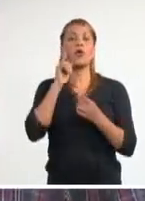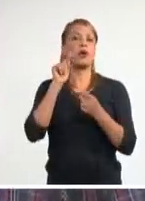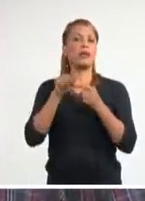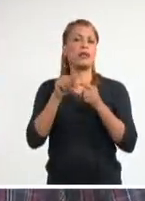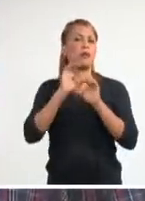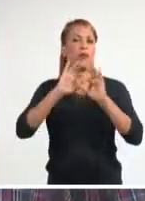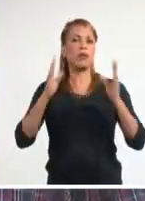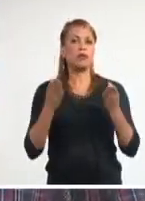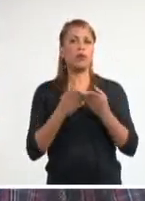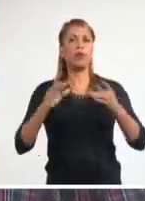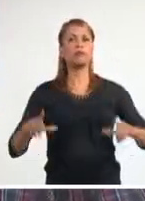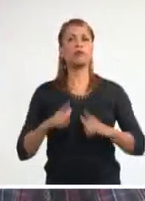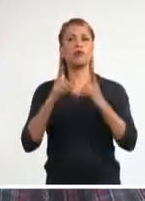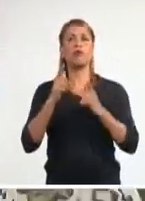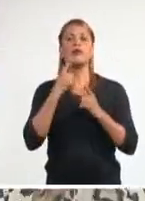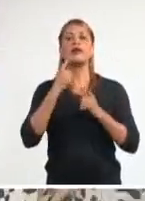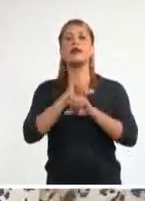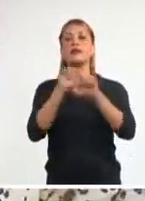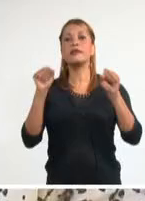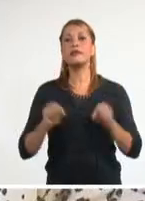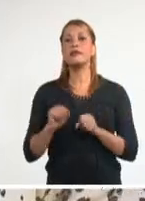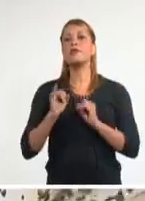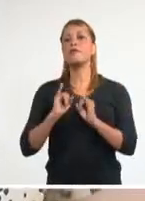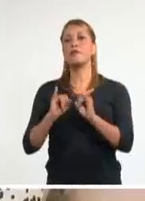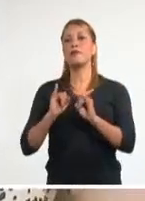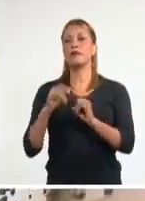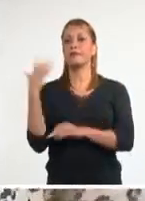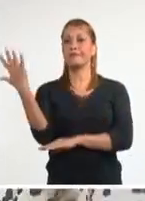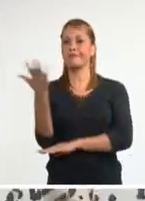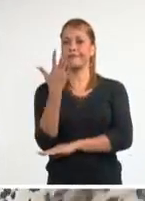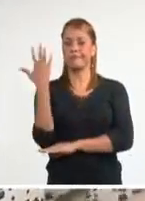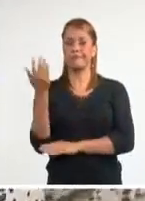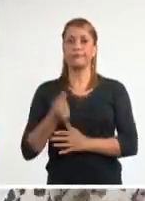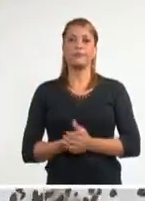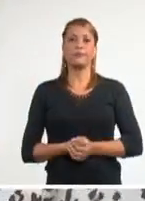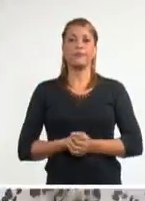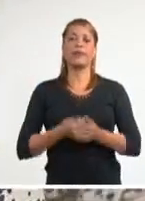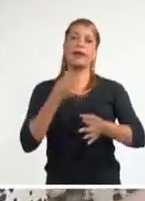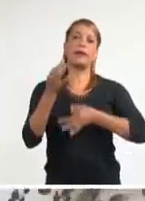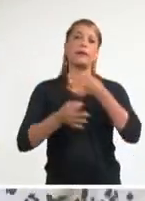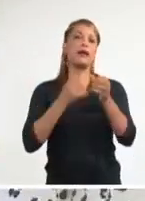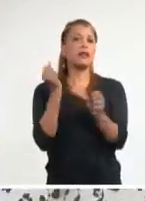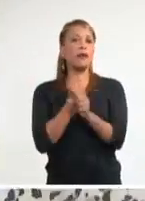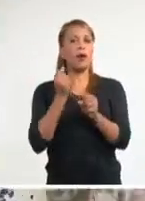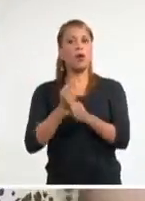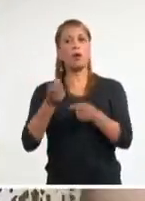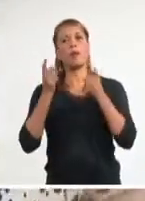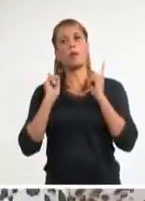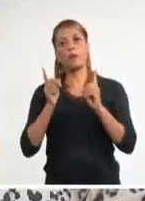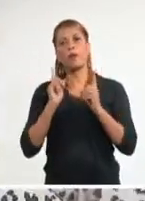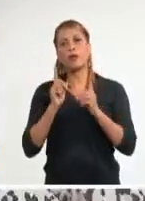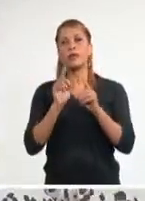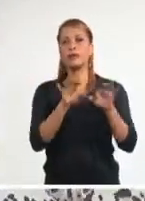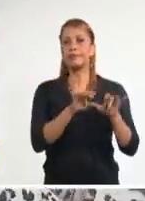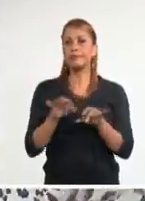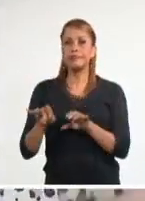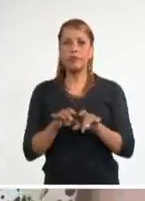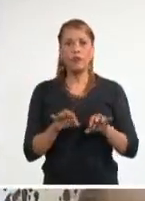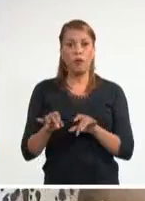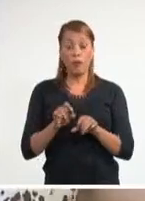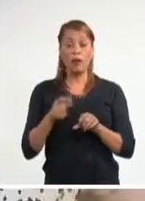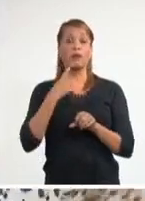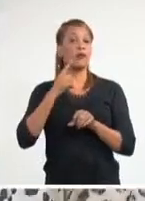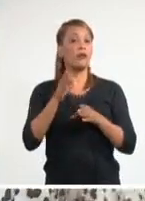con los que cumple el sistema de información ambiental. Se ha venido trabajando mucho de arriba hacia abajo con políticas, con estándares, con sistemas de información